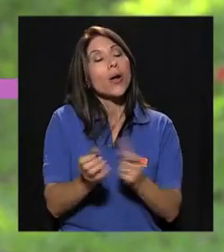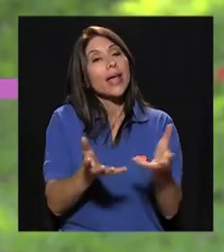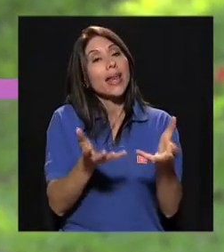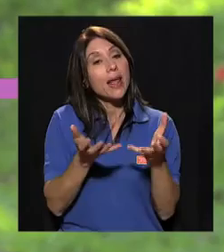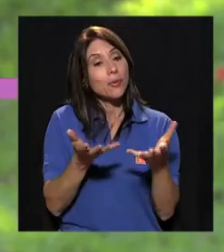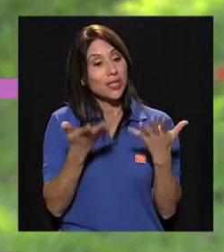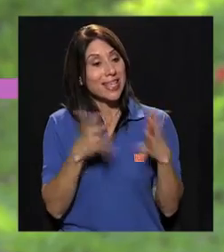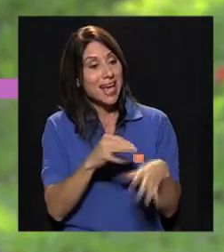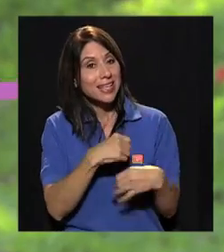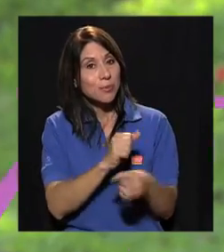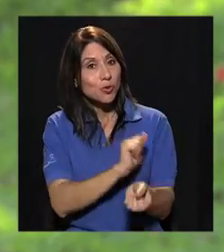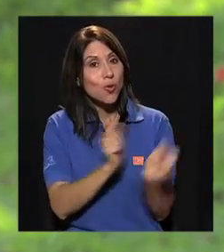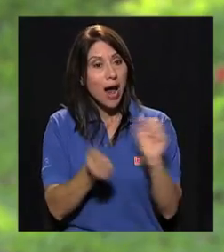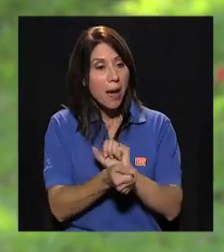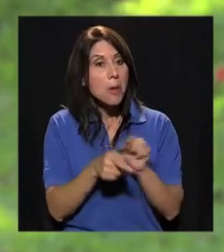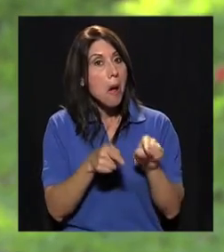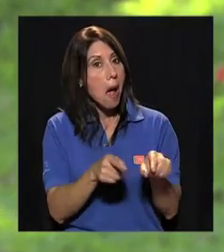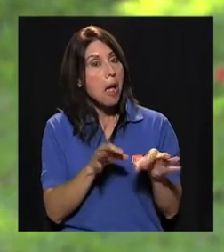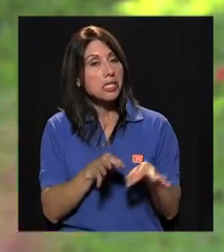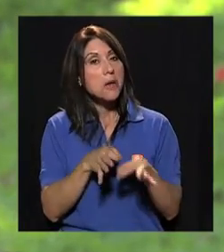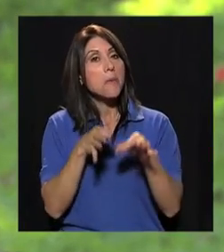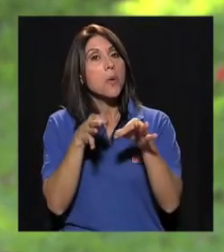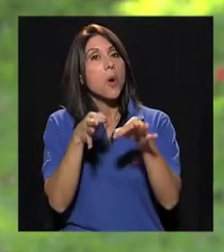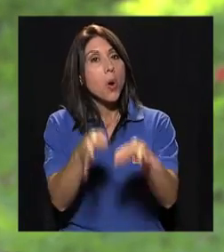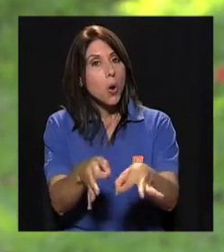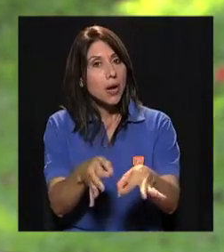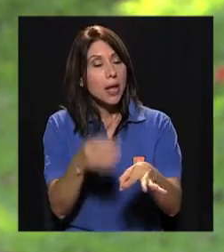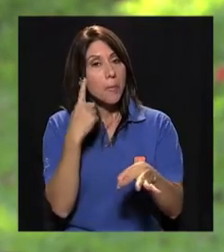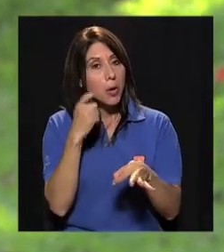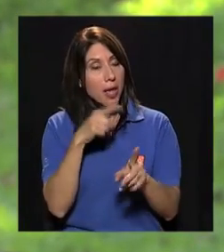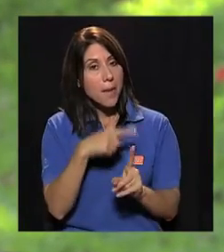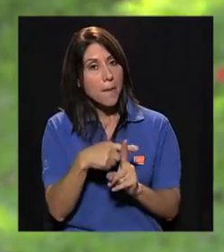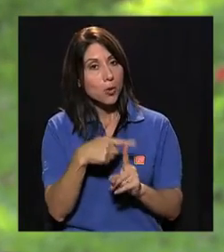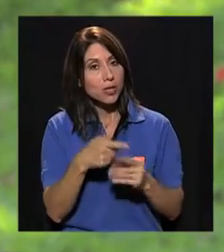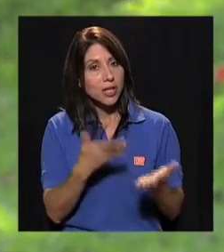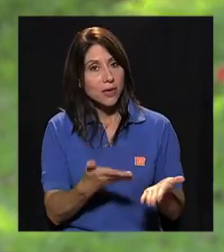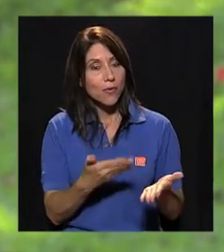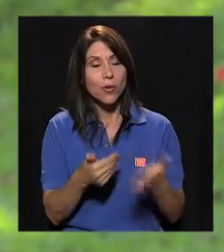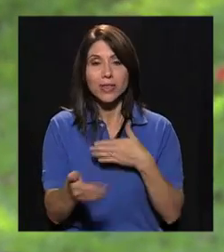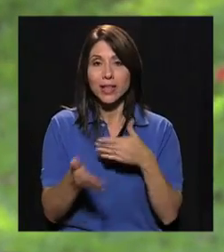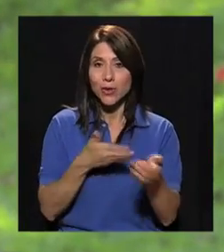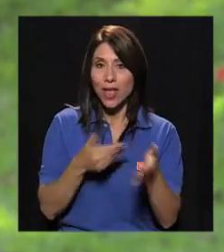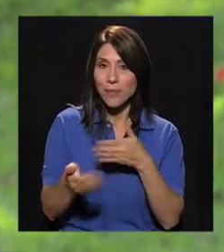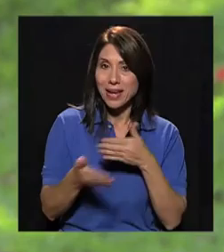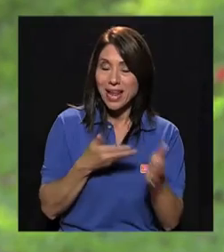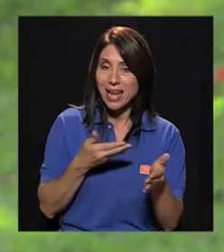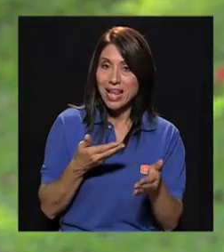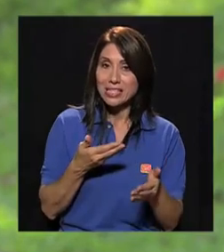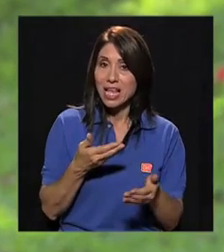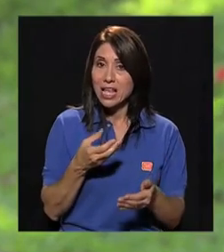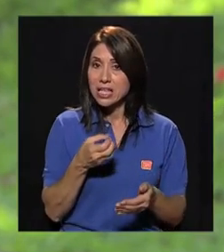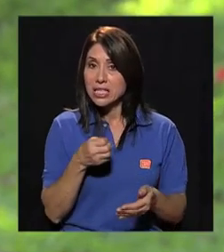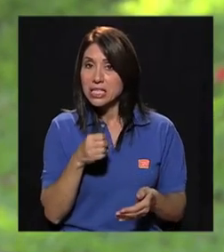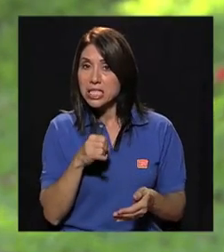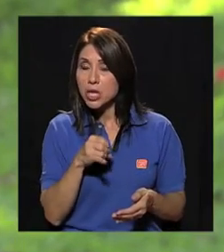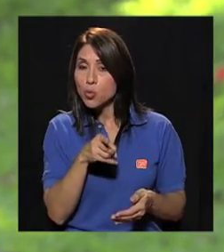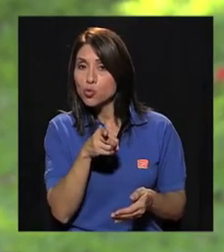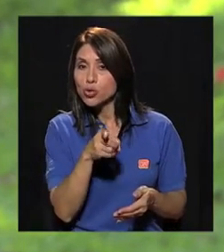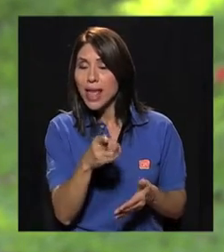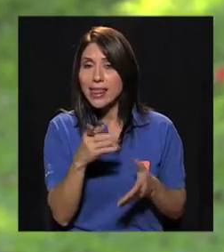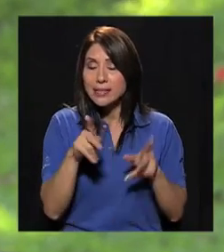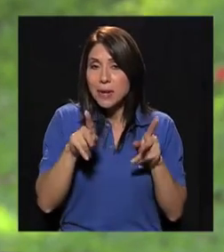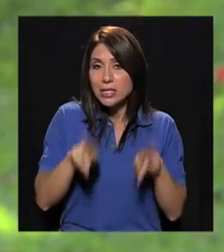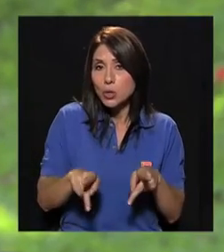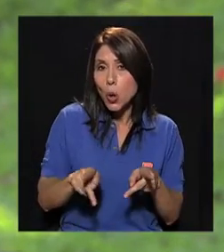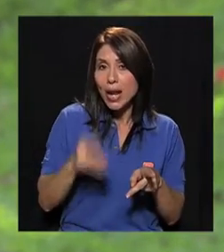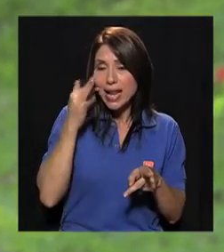o queremos hacer que este cambio que ya hicimos se prolongue, si es que es tan positivo. De todas maneras, si usted